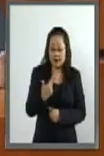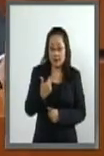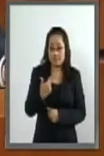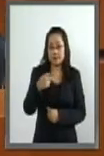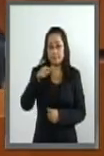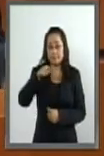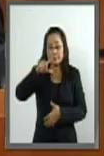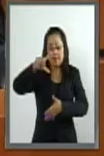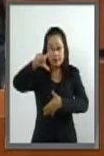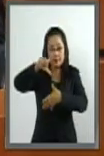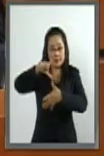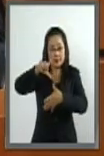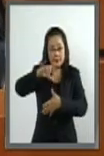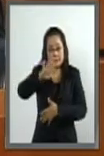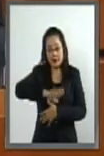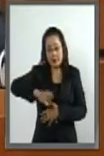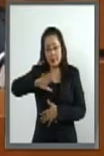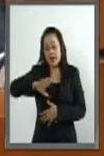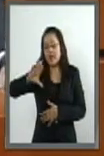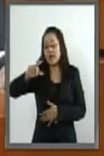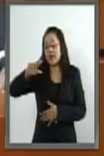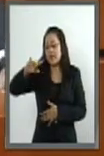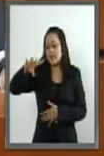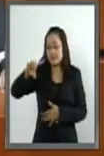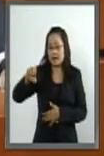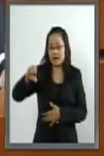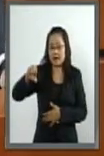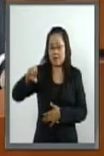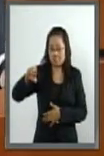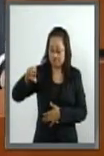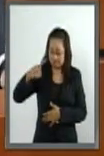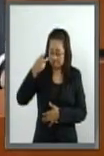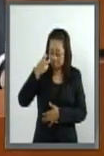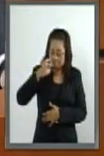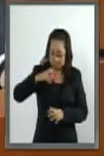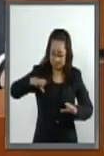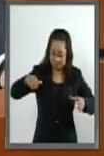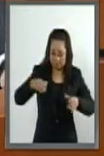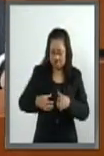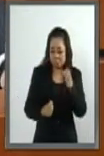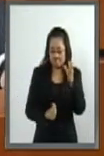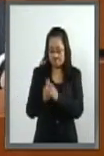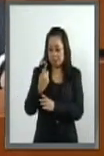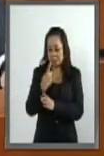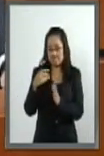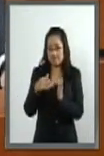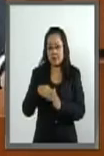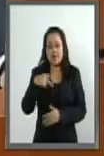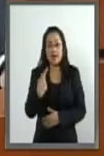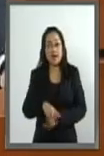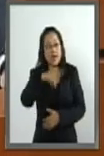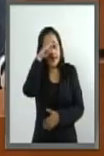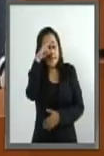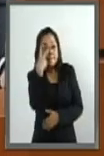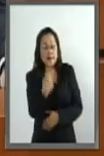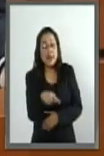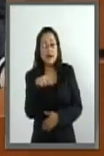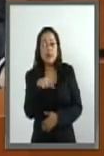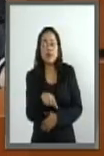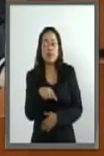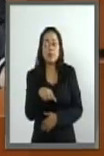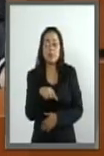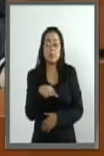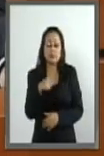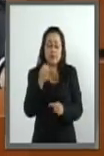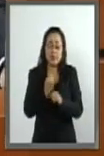de América Latina y el Caribe. En el caso de nuestro querido México, según